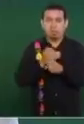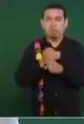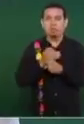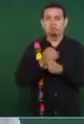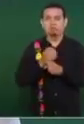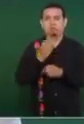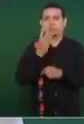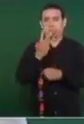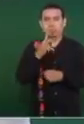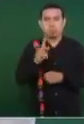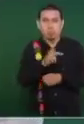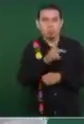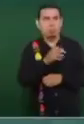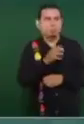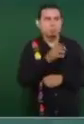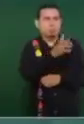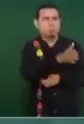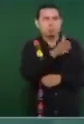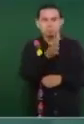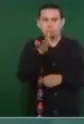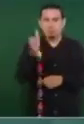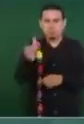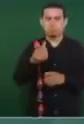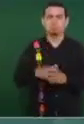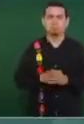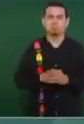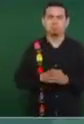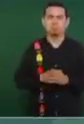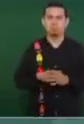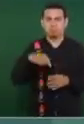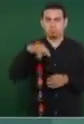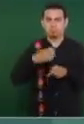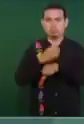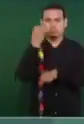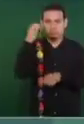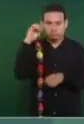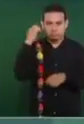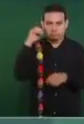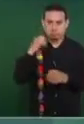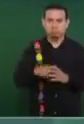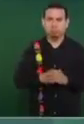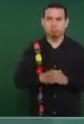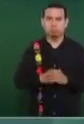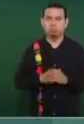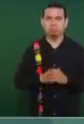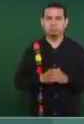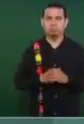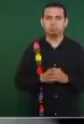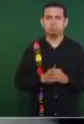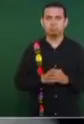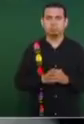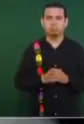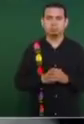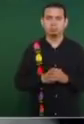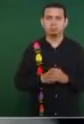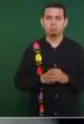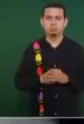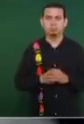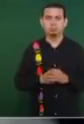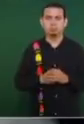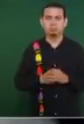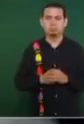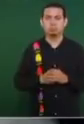Aquí en Oaxaca, además del pueblo que es excepcional,